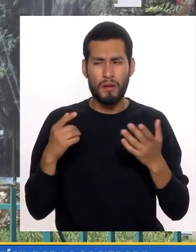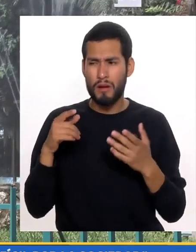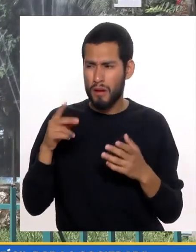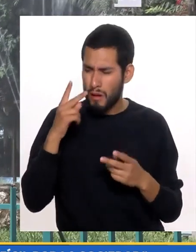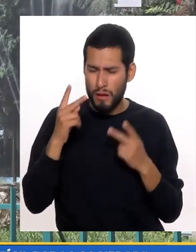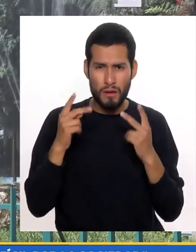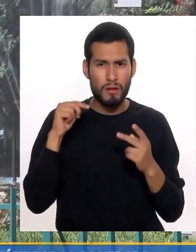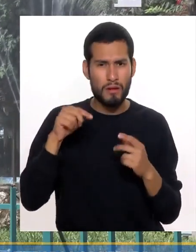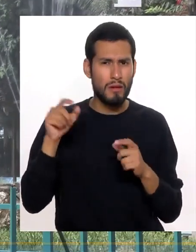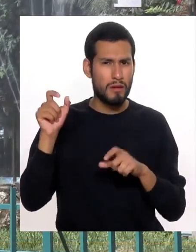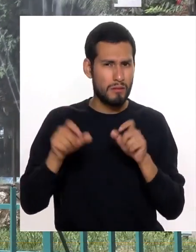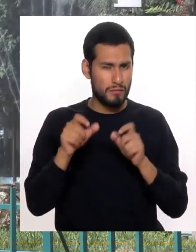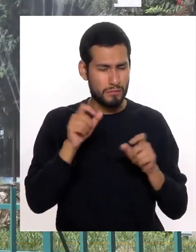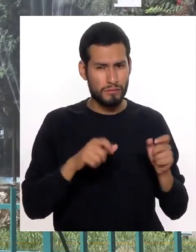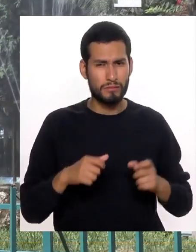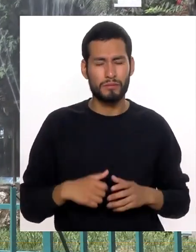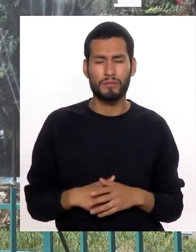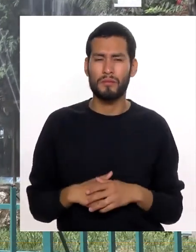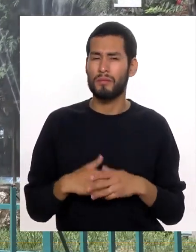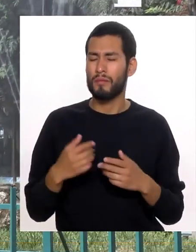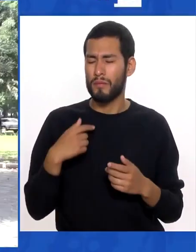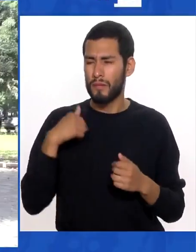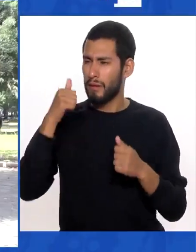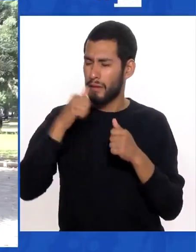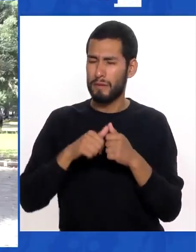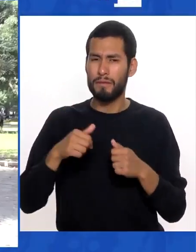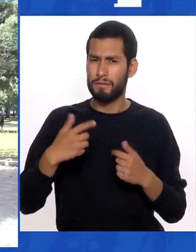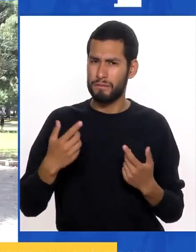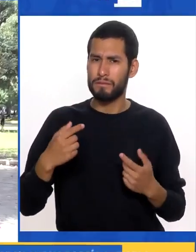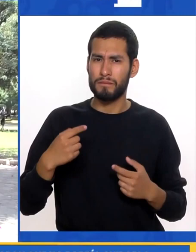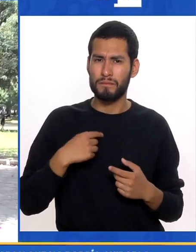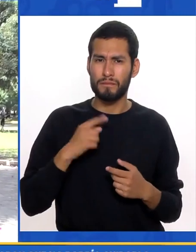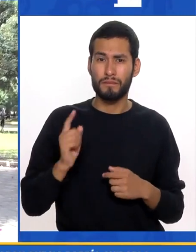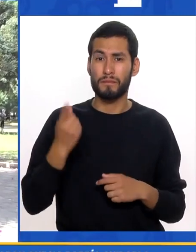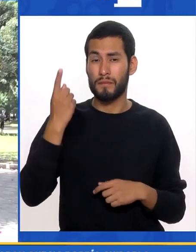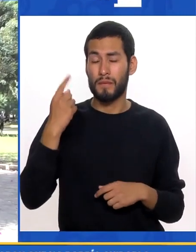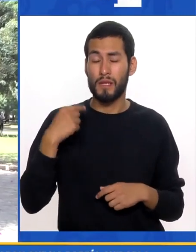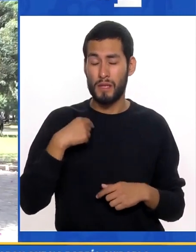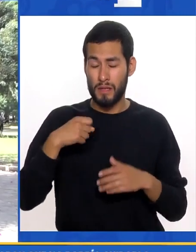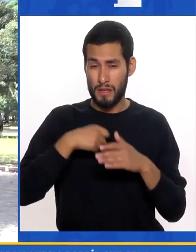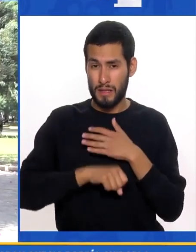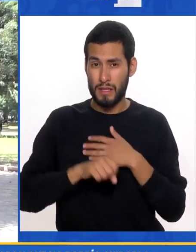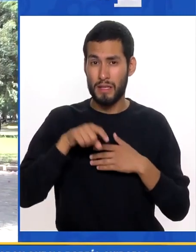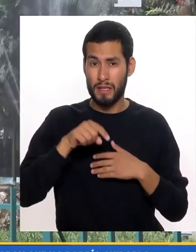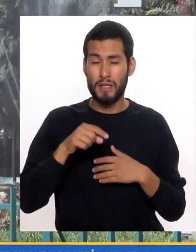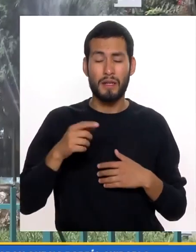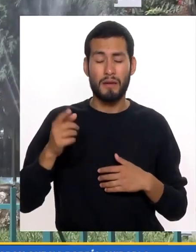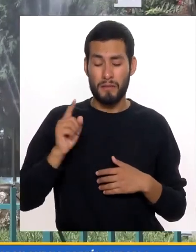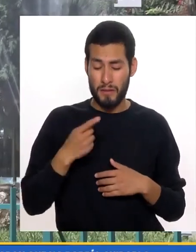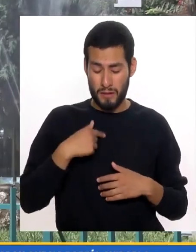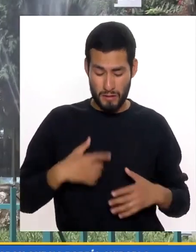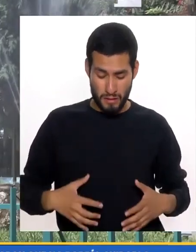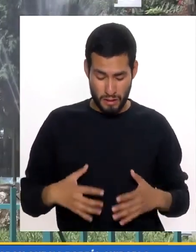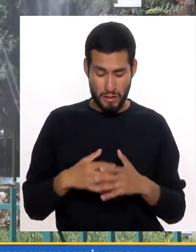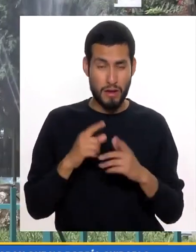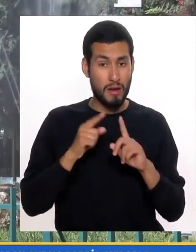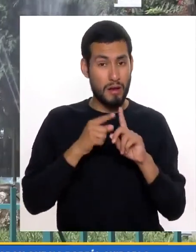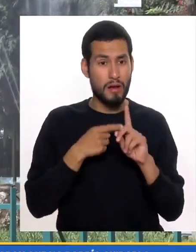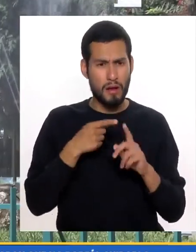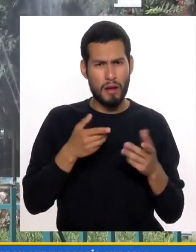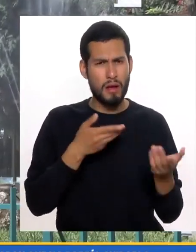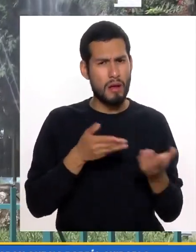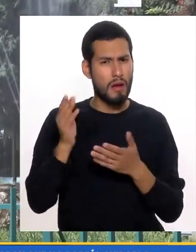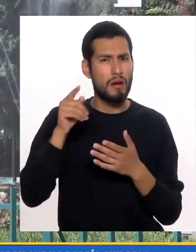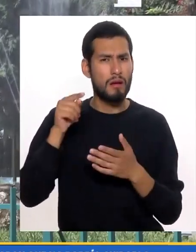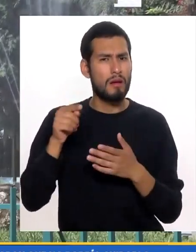muchas veces Se encuentra En las mismas personas Recuerdo a mí Pues la primera vez Que nació Mi hijita Cuando era primeriza